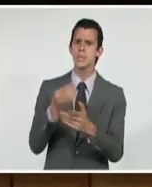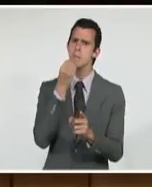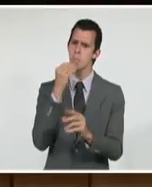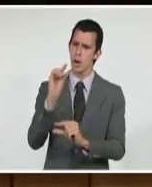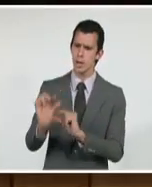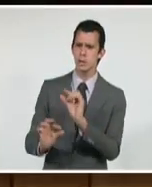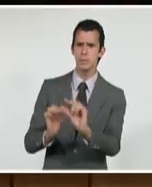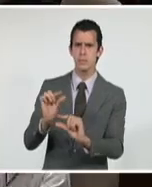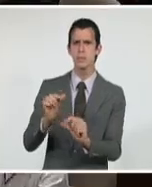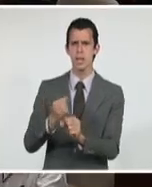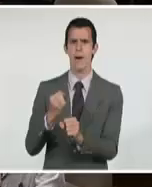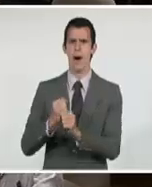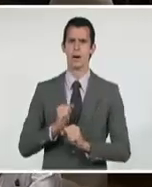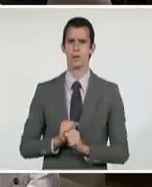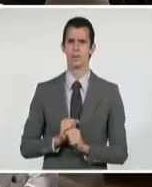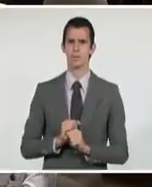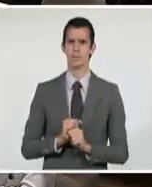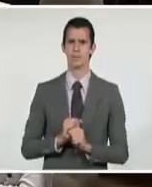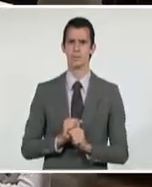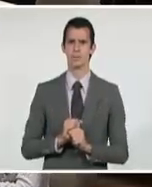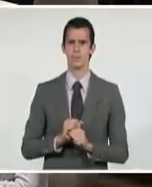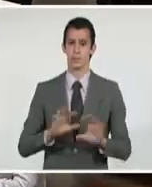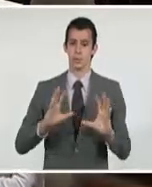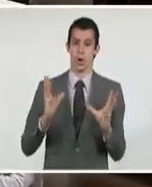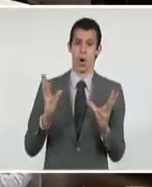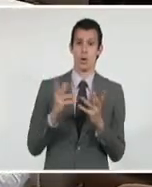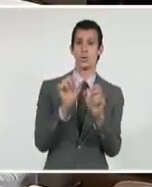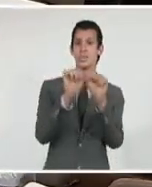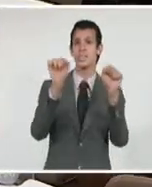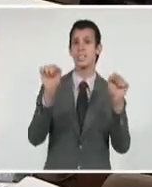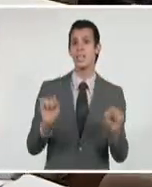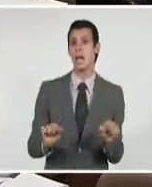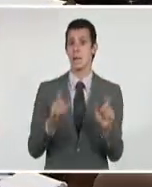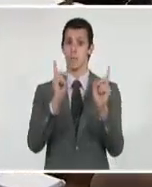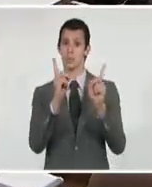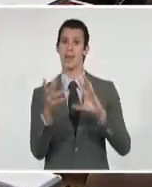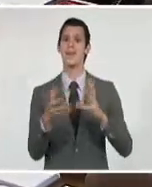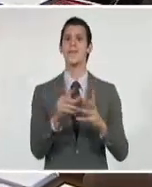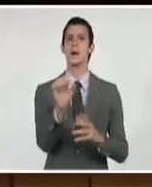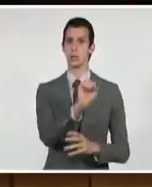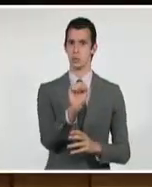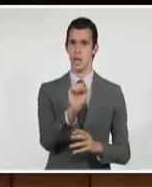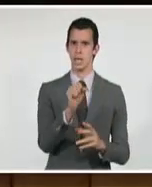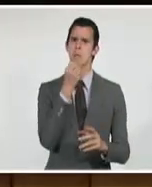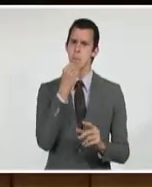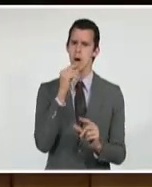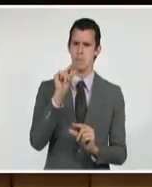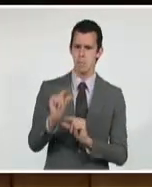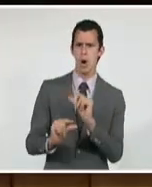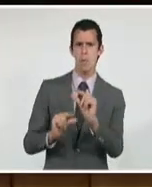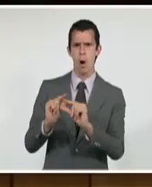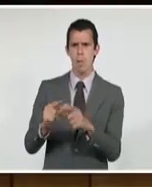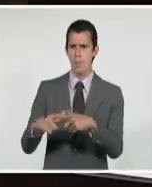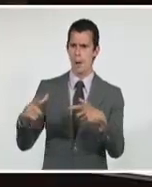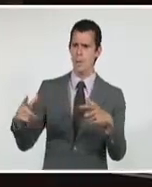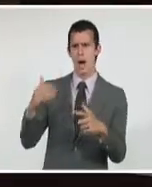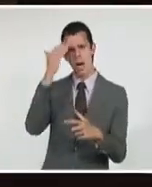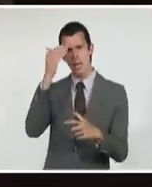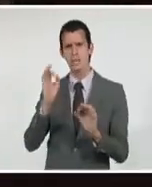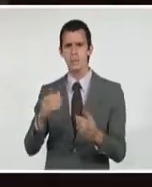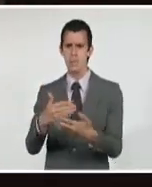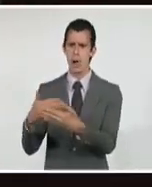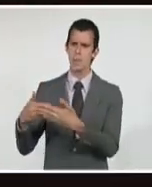problemas que enfrentan las empresas estatales. Se refirió a los dos grandes grupos de medidas adoptadas para ponerlas en igualdad de condiciones